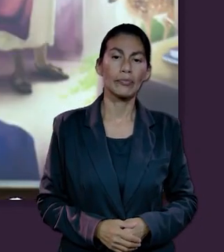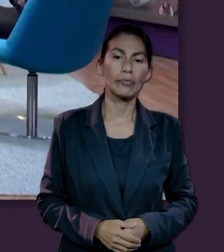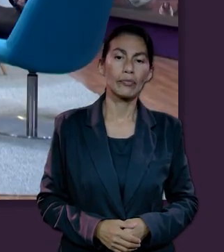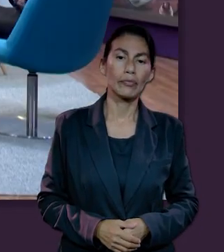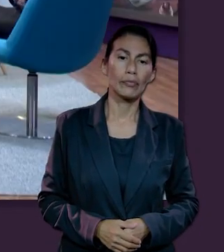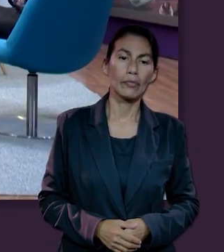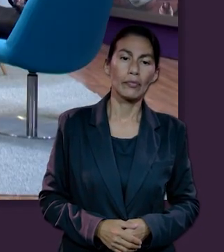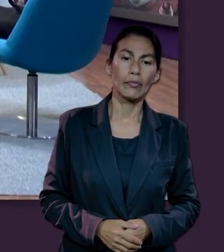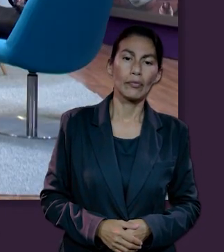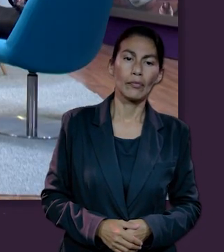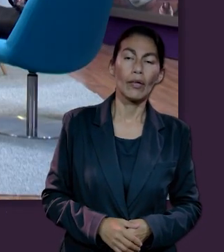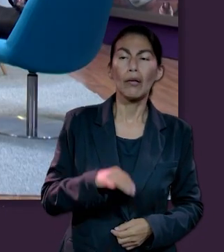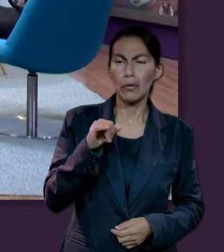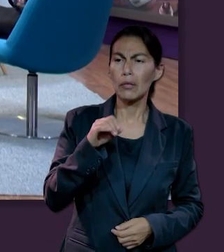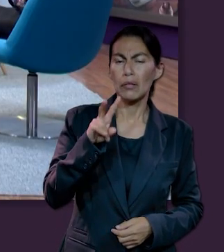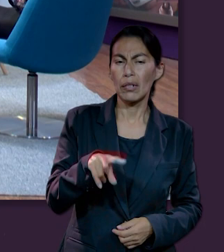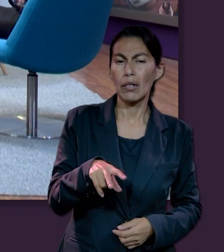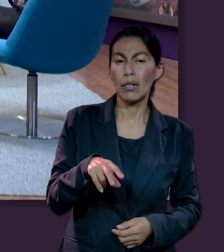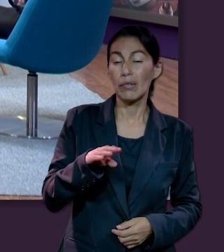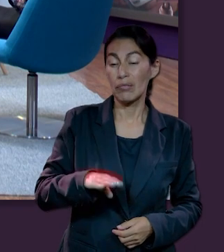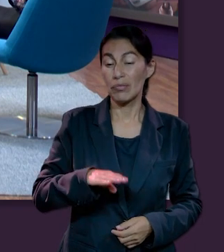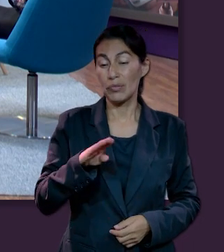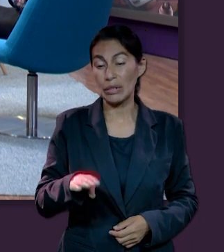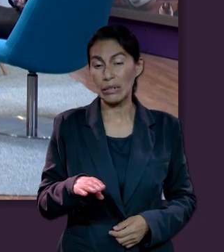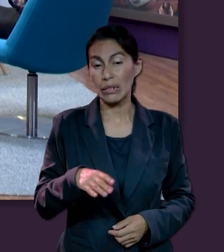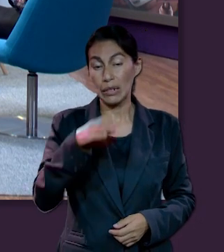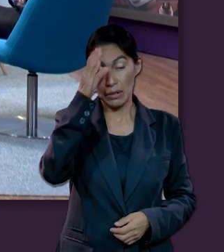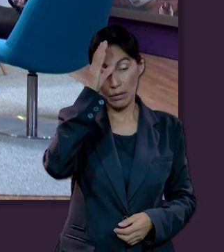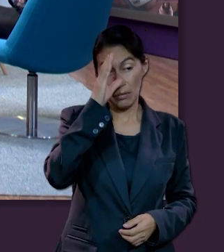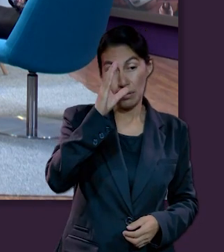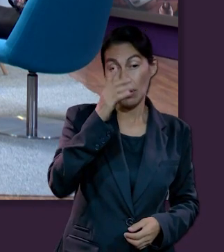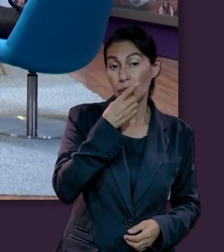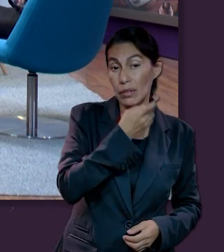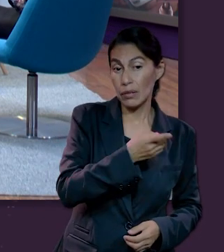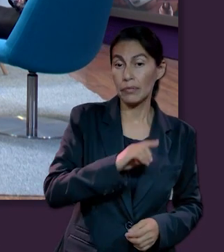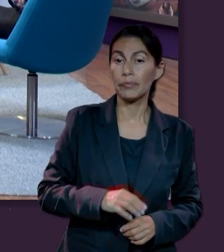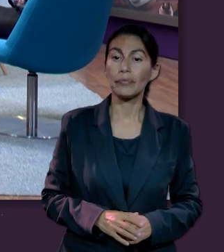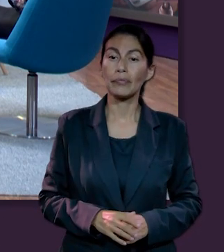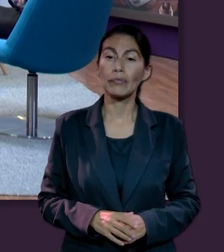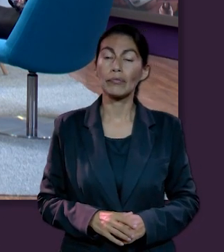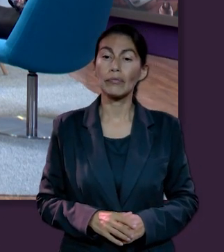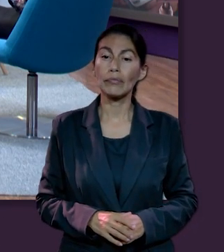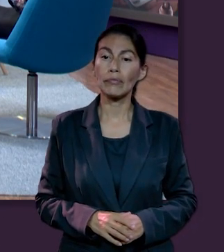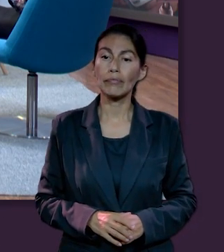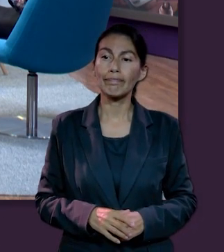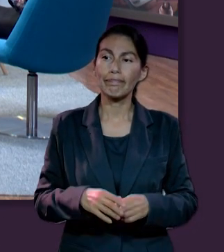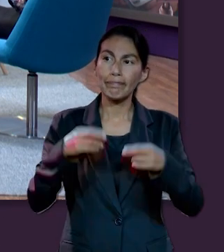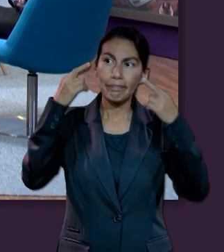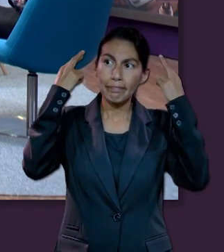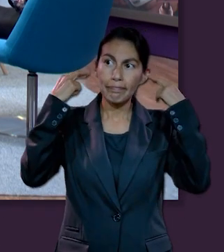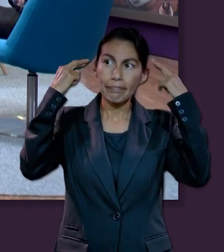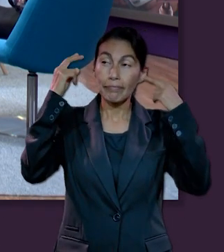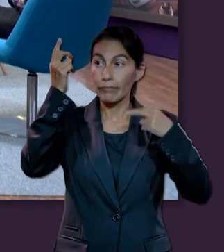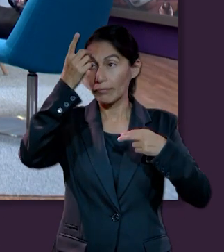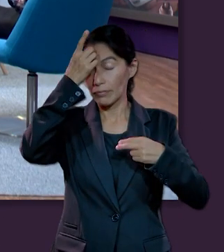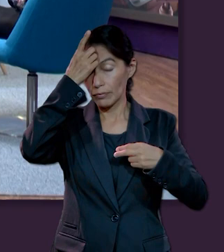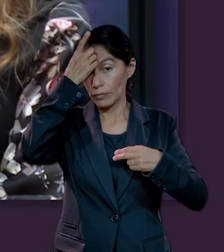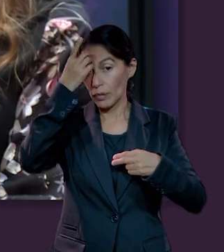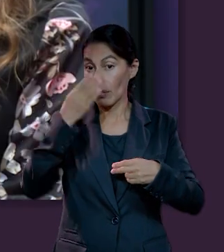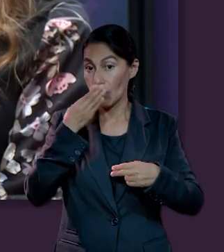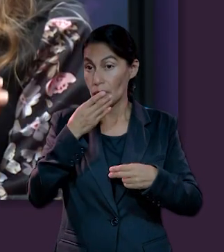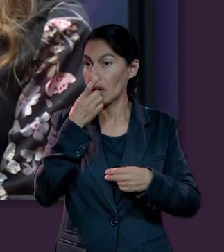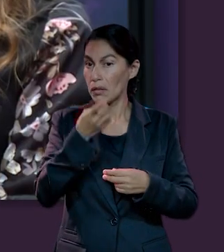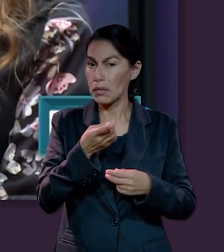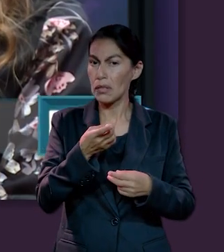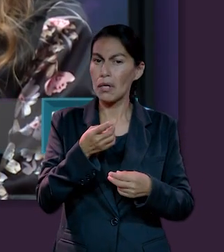acerca de la muerte, como mencionaba un poco Chiprián, en relación al rey David, la Biblia